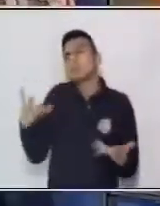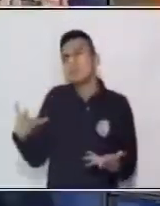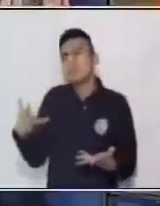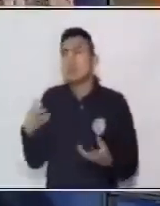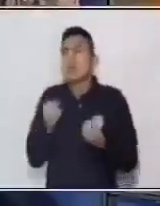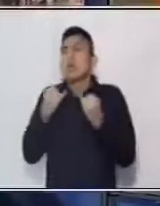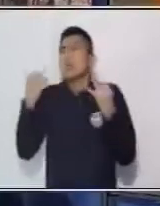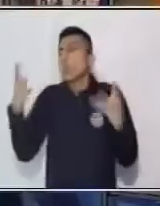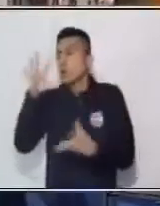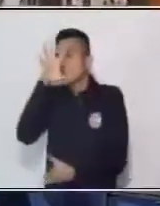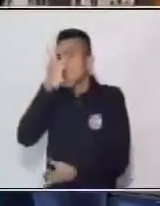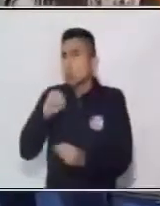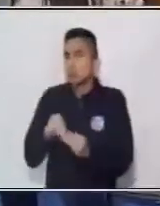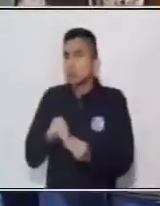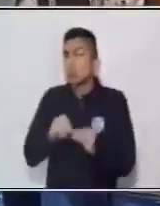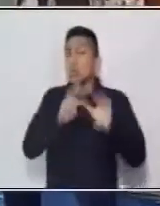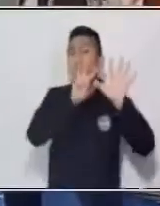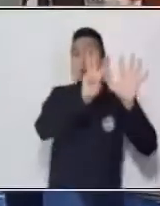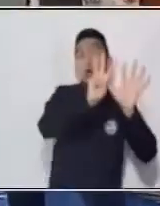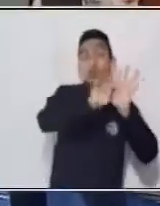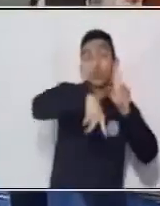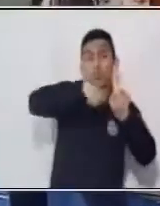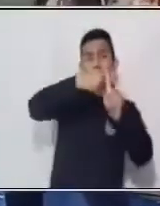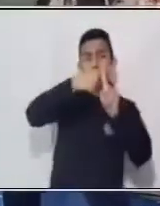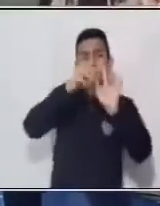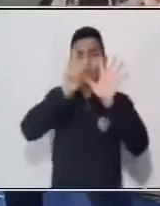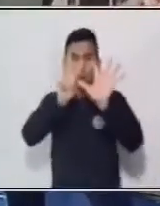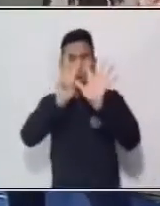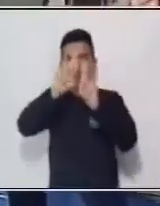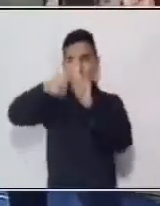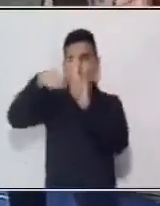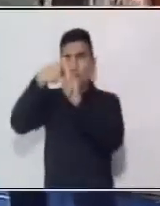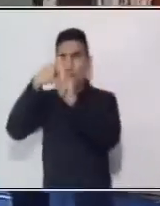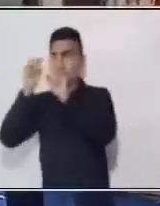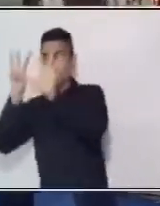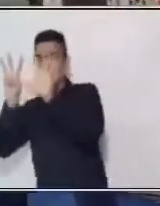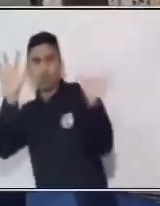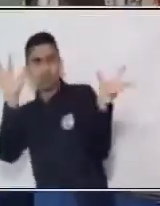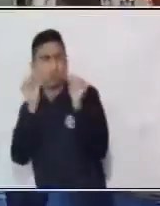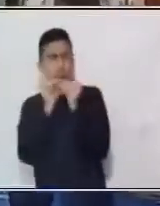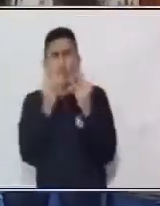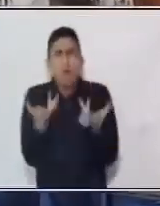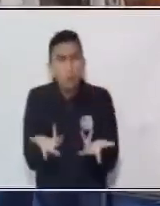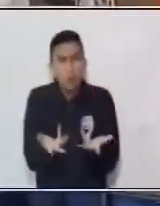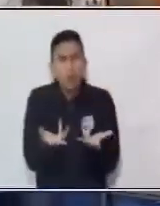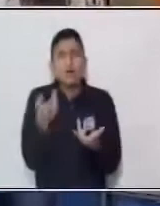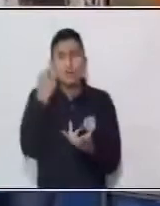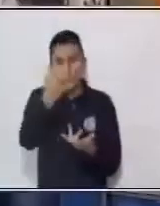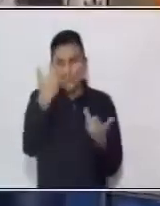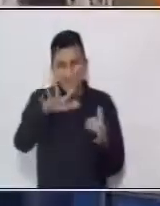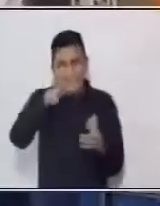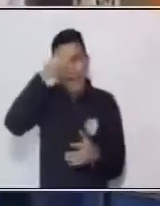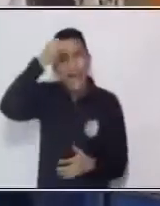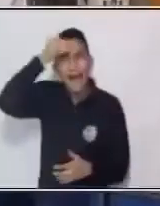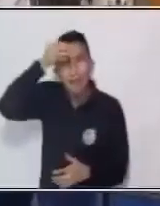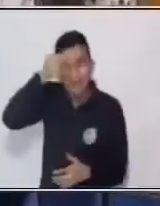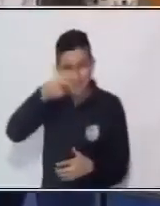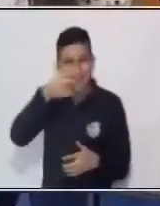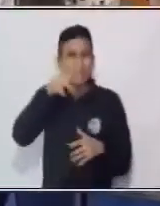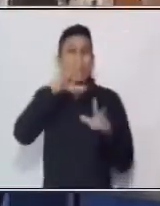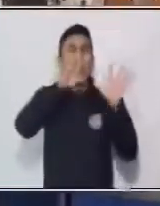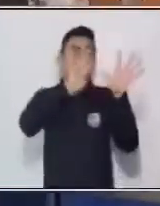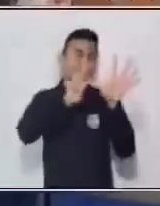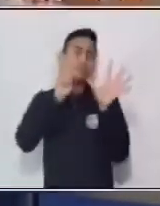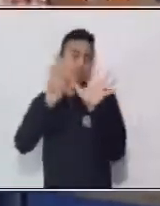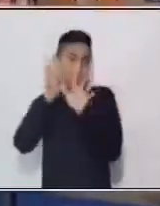da ocho más ocho más ocho. ¿Se recuerdan que también ya hemos aprendido a contar de ocho en